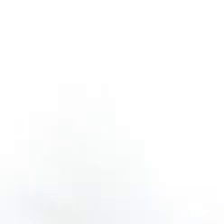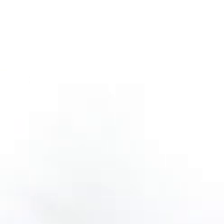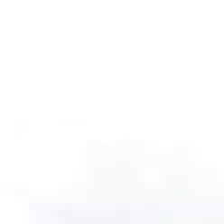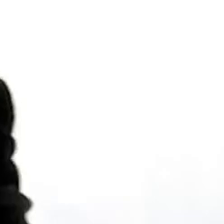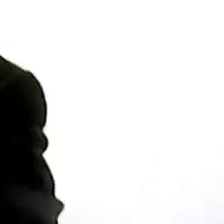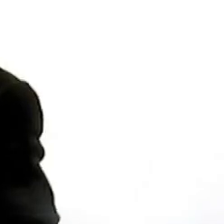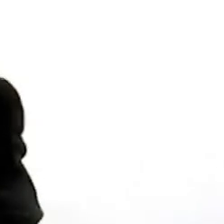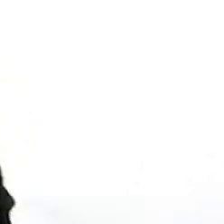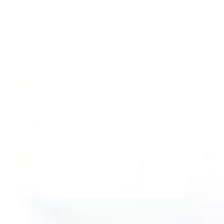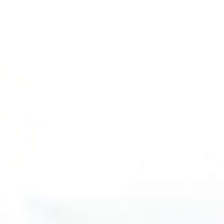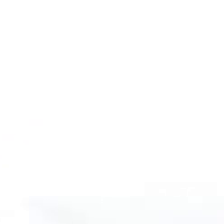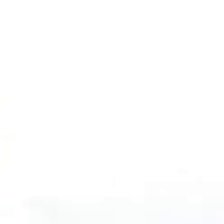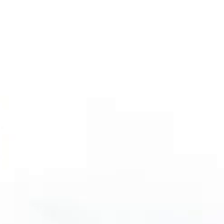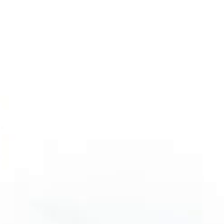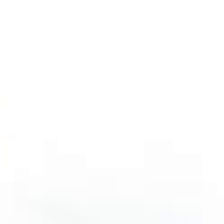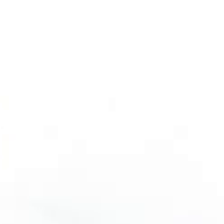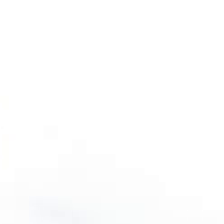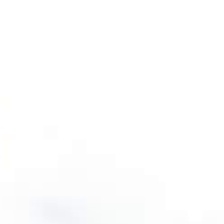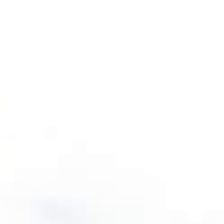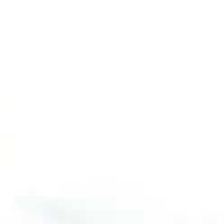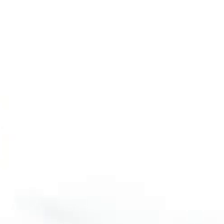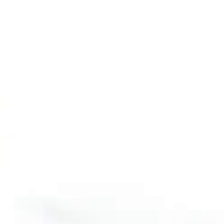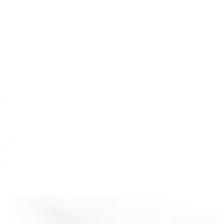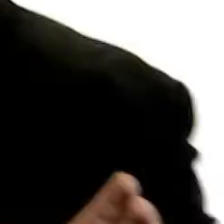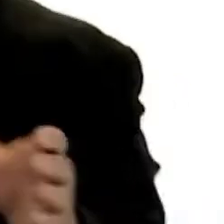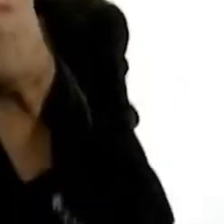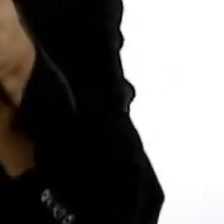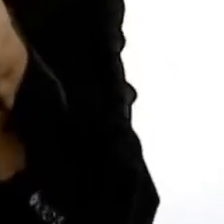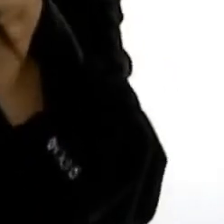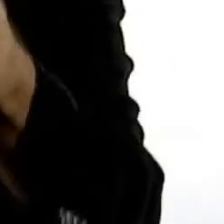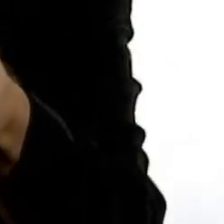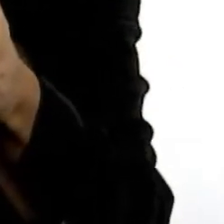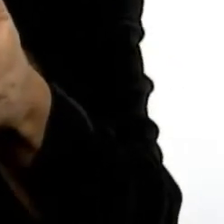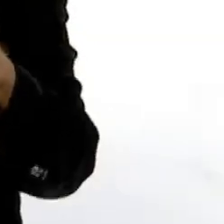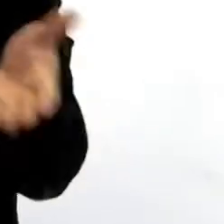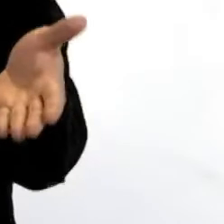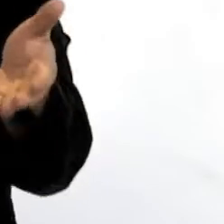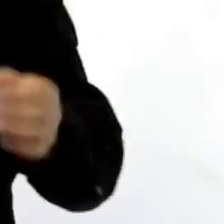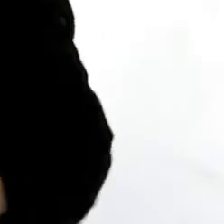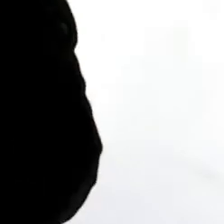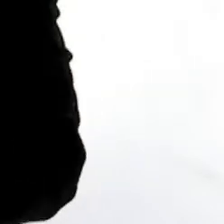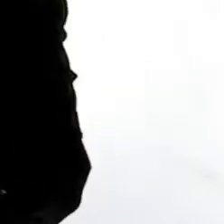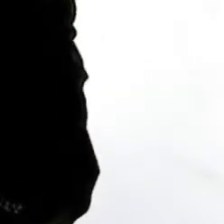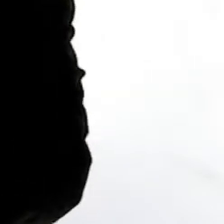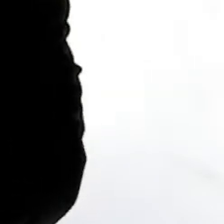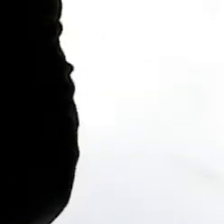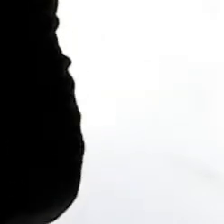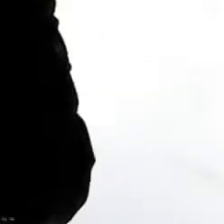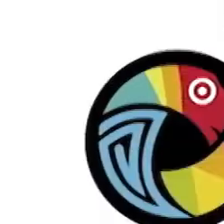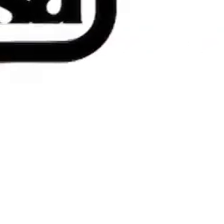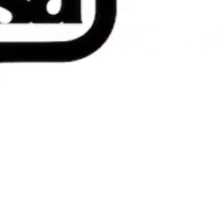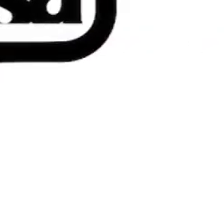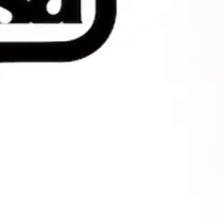invitar a compartir con nosotros un espacio abierto para toda la familia Sinart en casa aquí vamos a conversar de